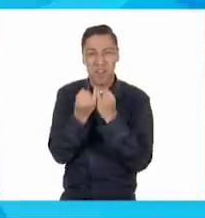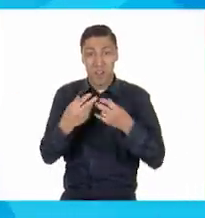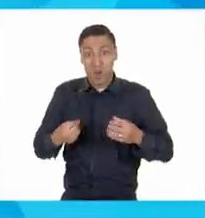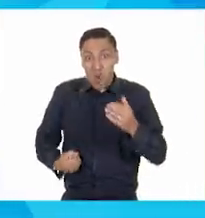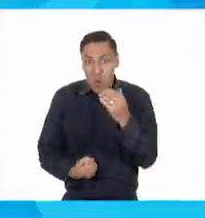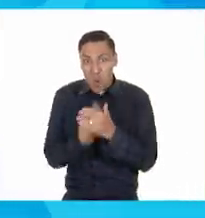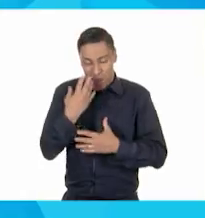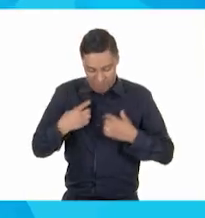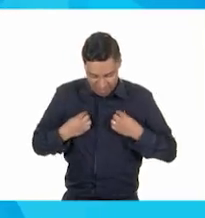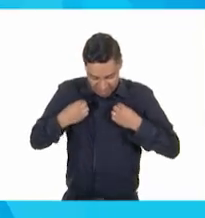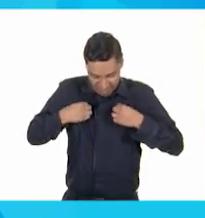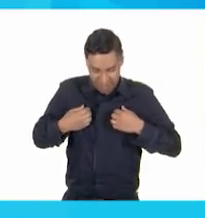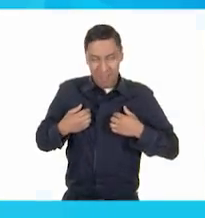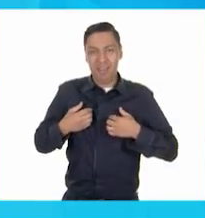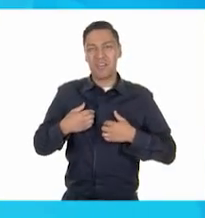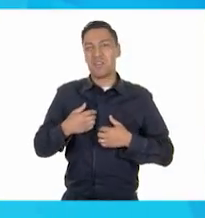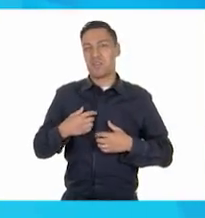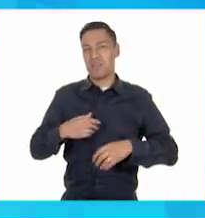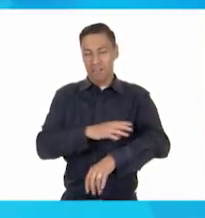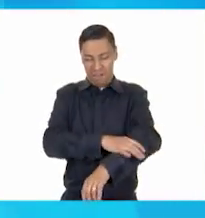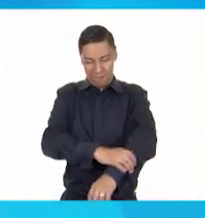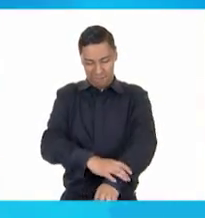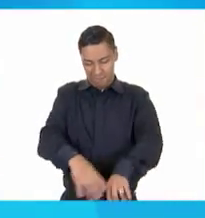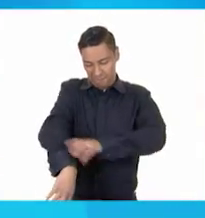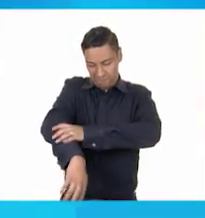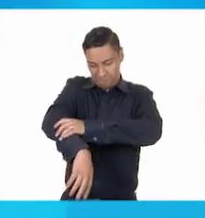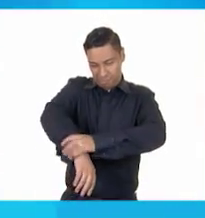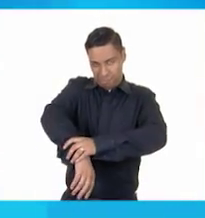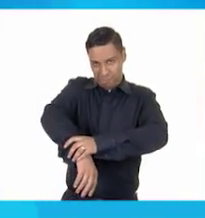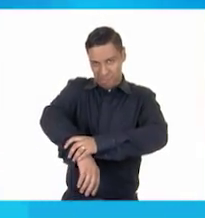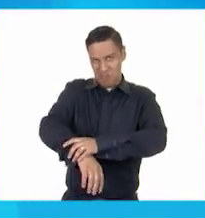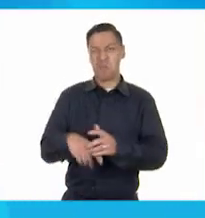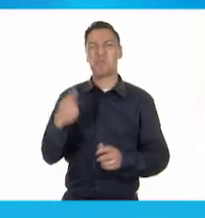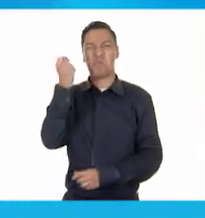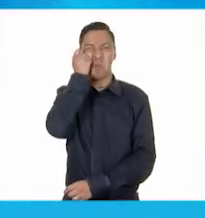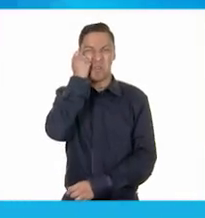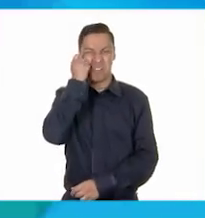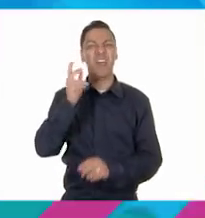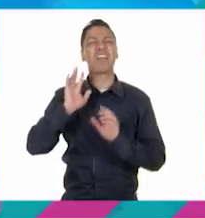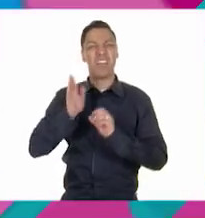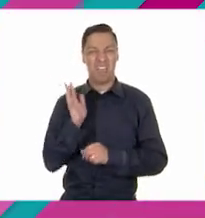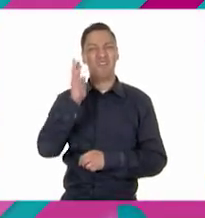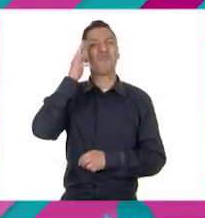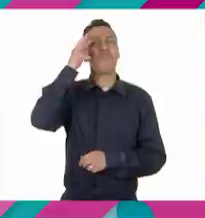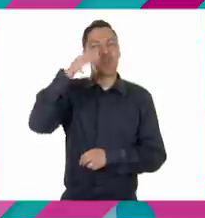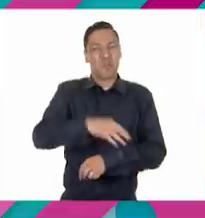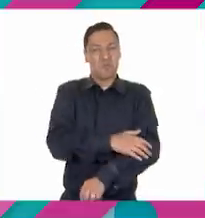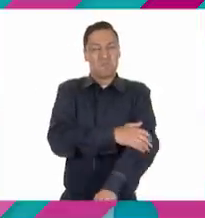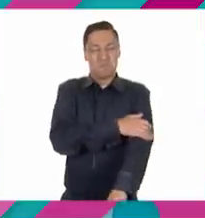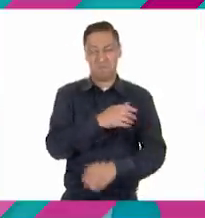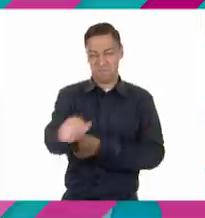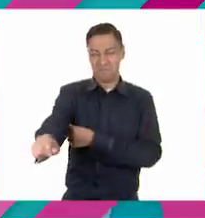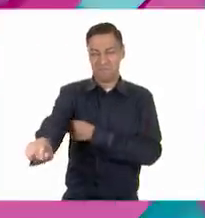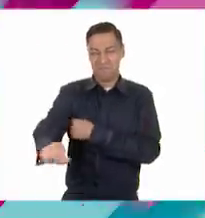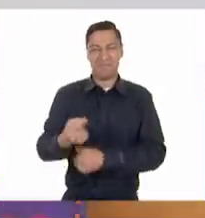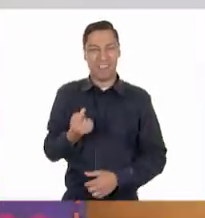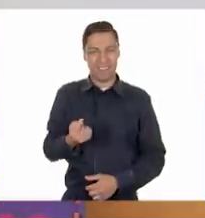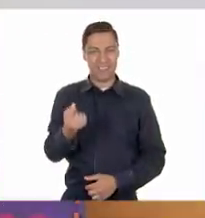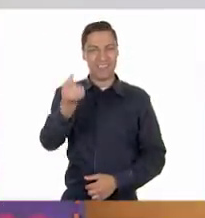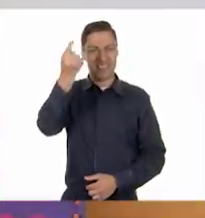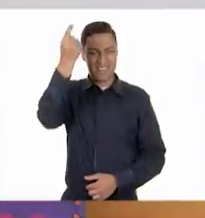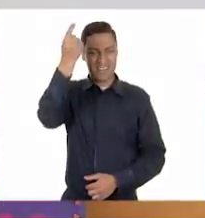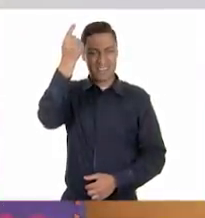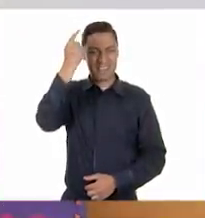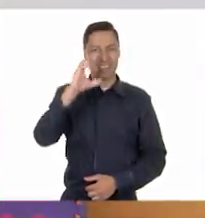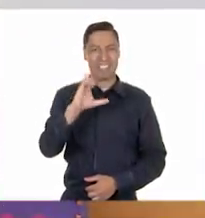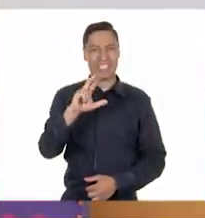ya creceré. También te pasará a ti. Pues sí. Claro que sí. Como dijimos, estamos